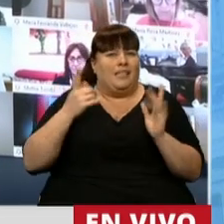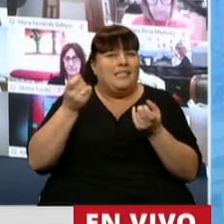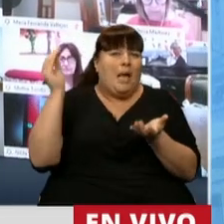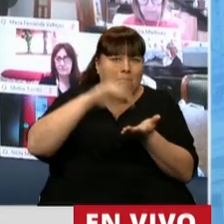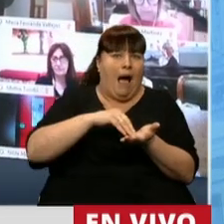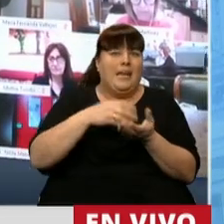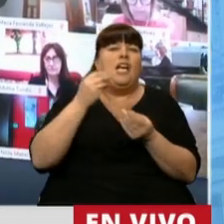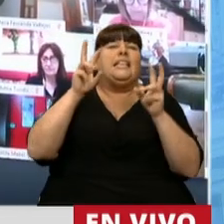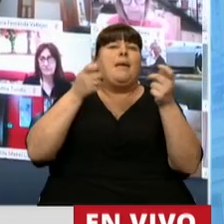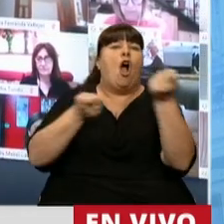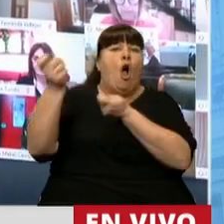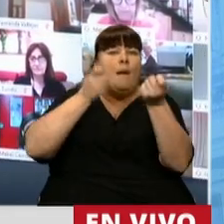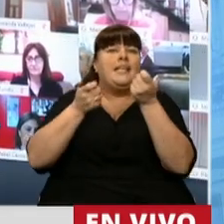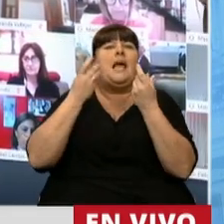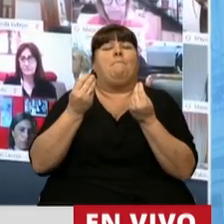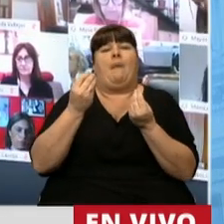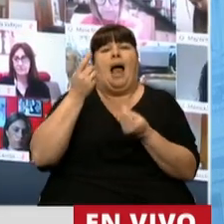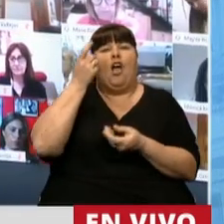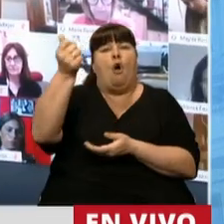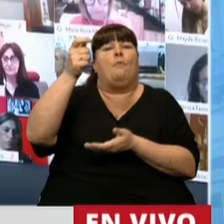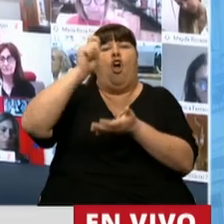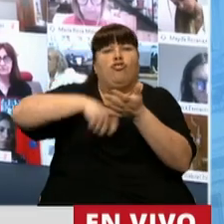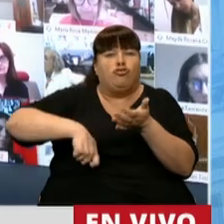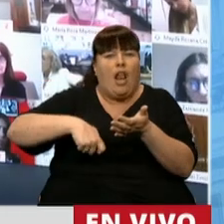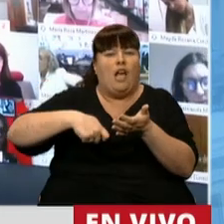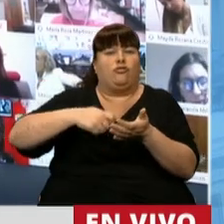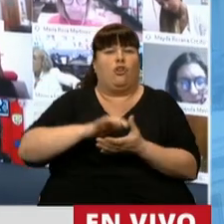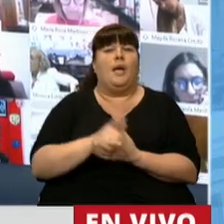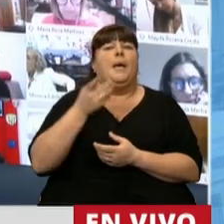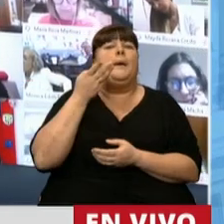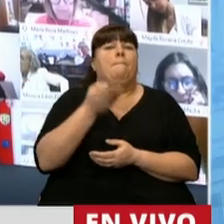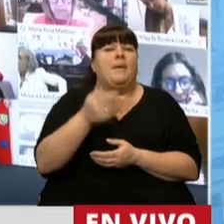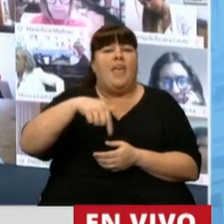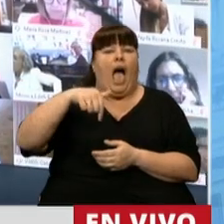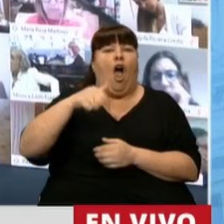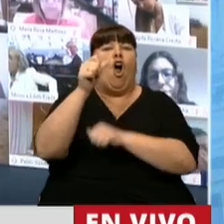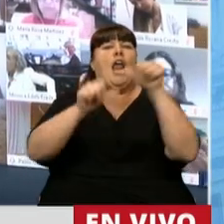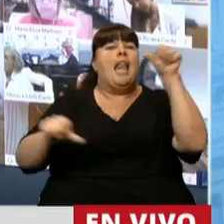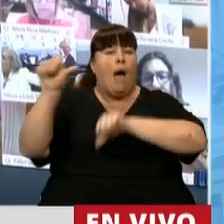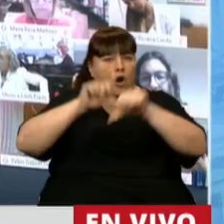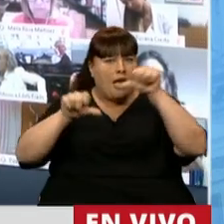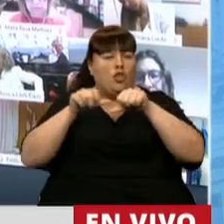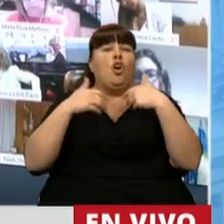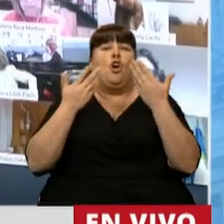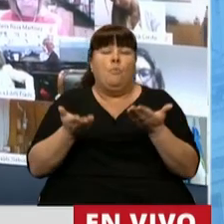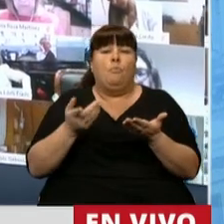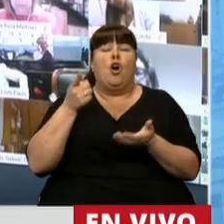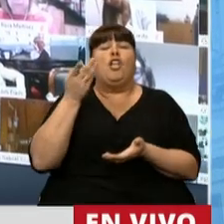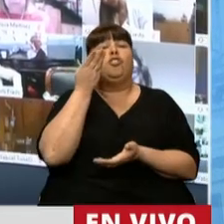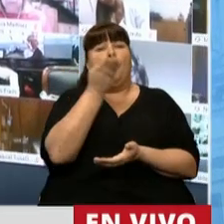en términos comerciales para atender las condiciones de contratación que están pidiendo actualmente los laboratorios y por ello se